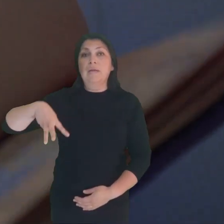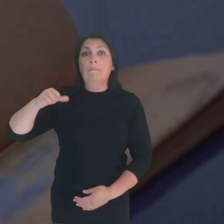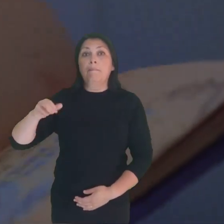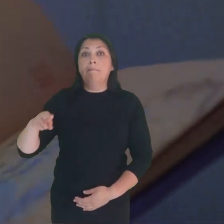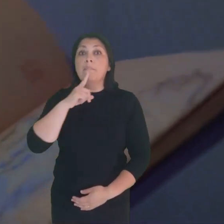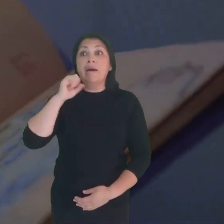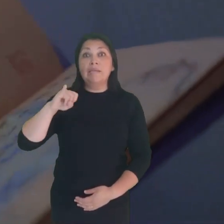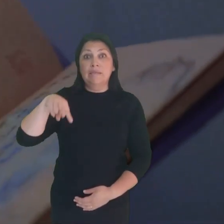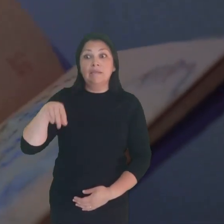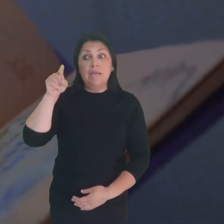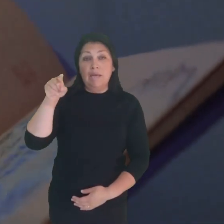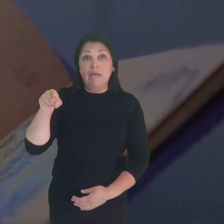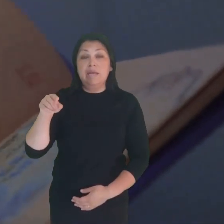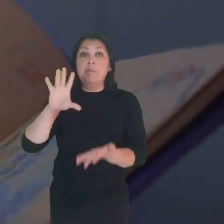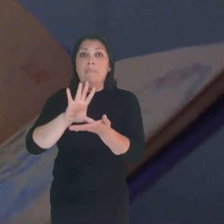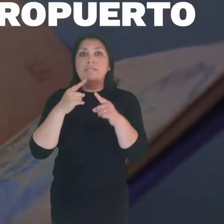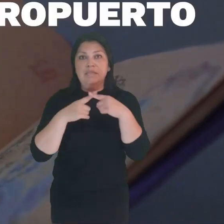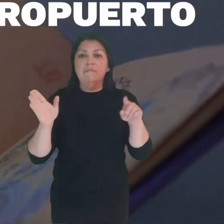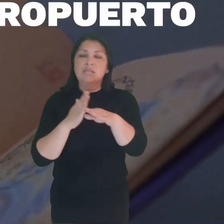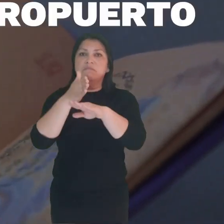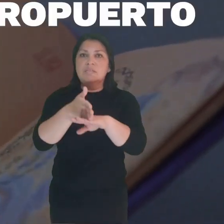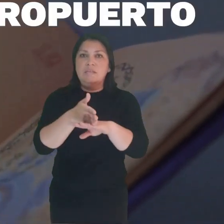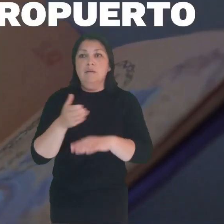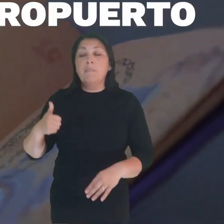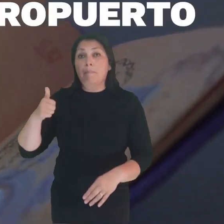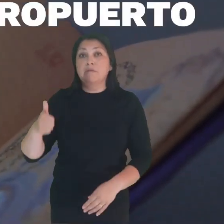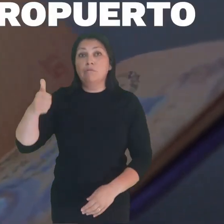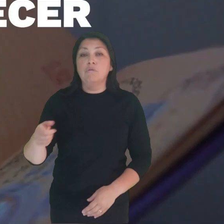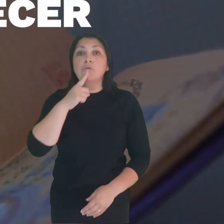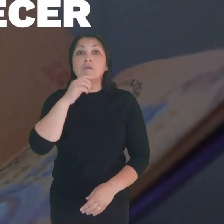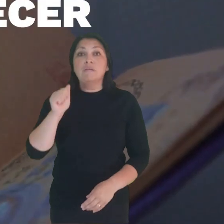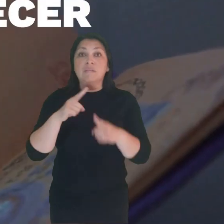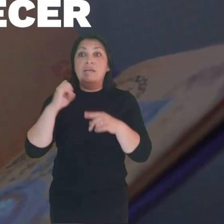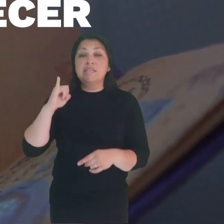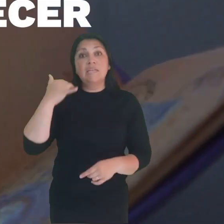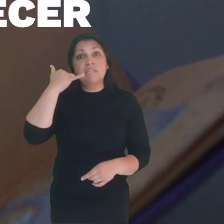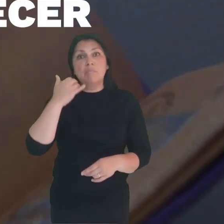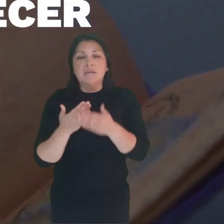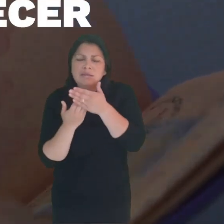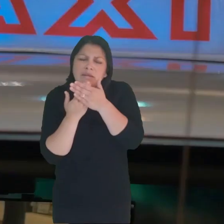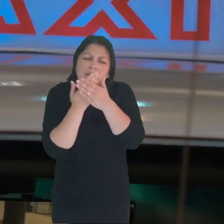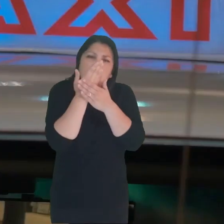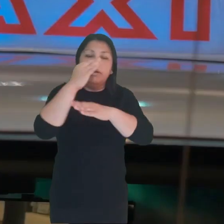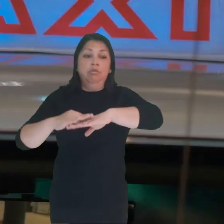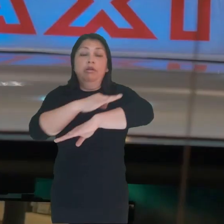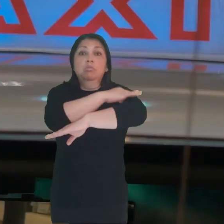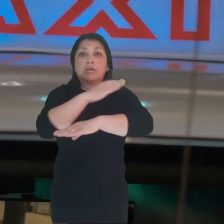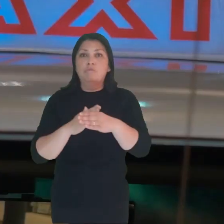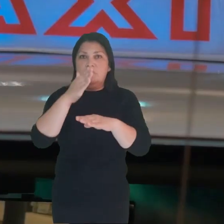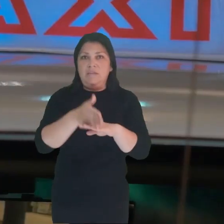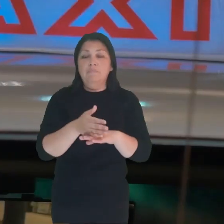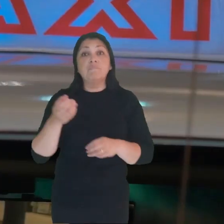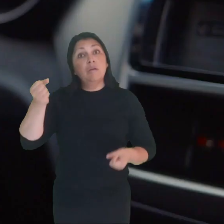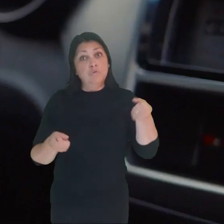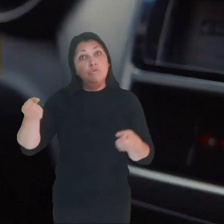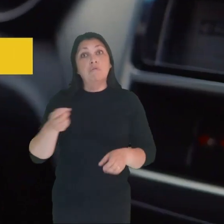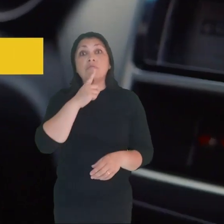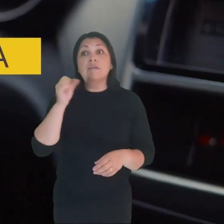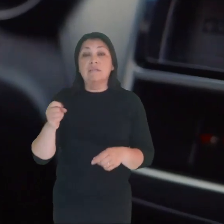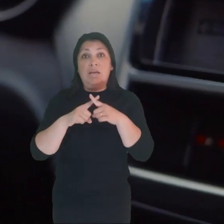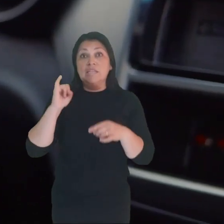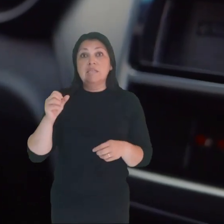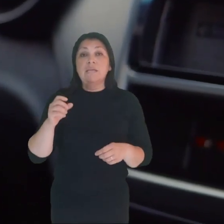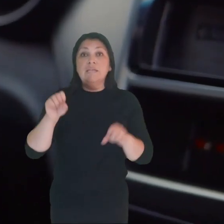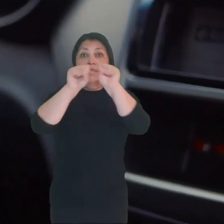pastor que visitó un país extranjero, tenía que estar en el aeropuerto antes del amanecer, así que contrató un taxi. El